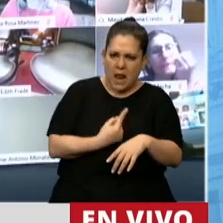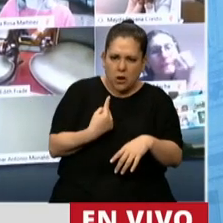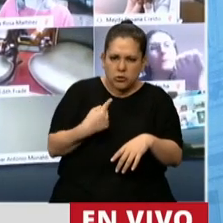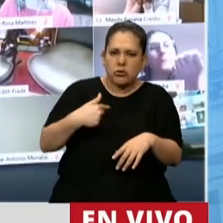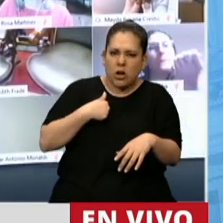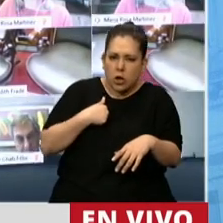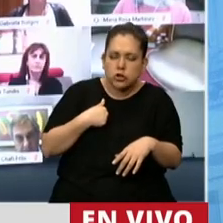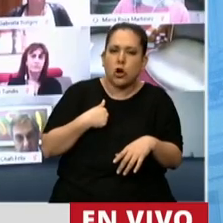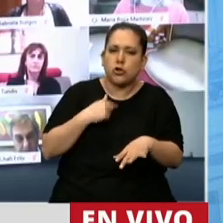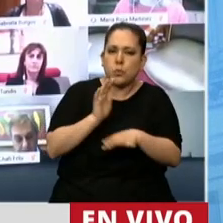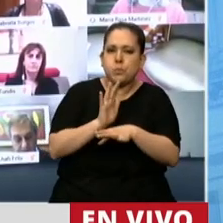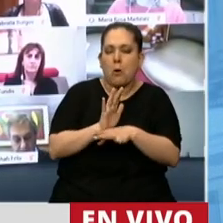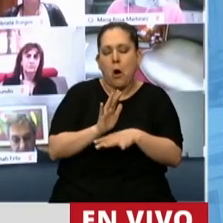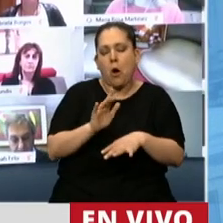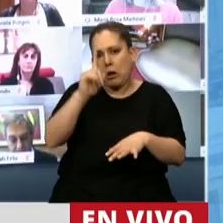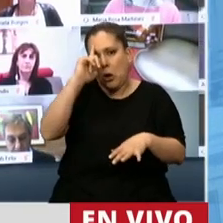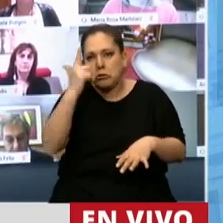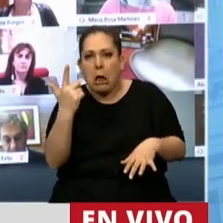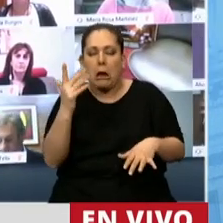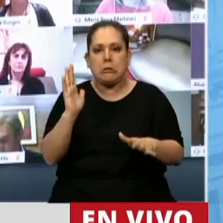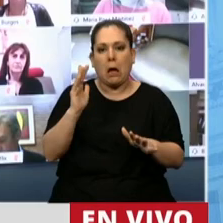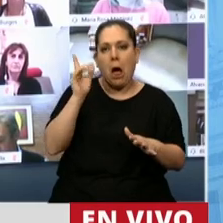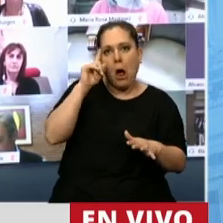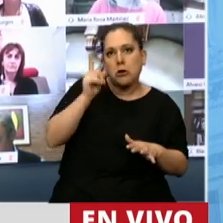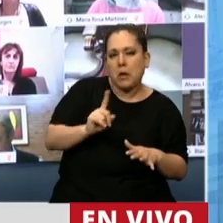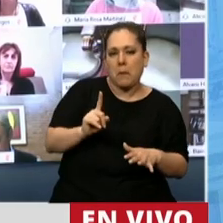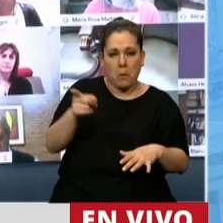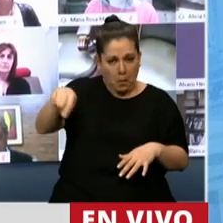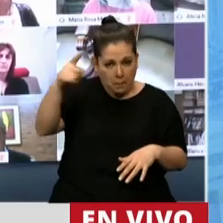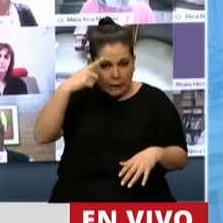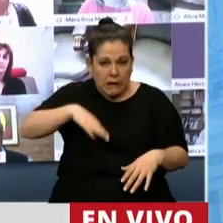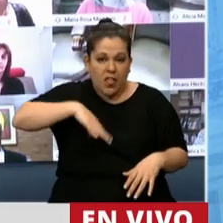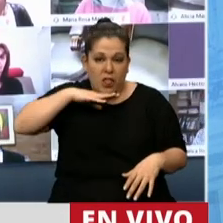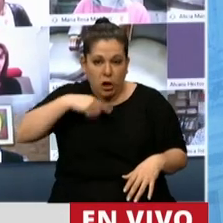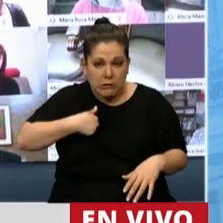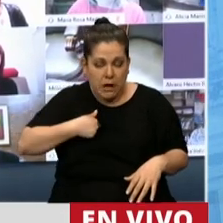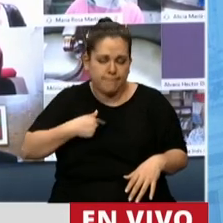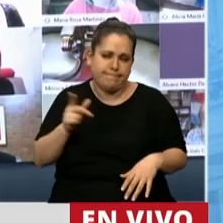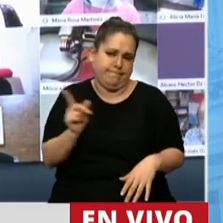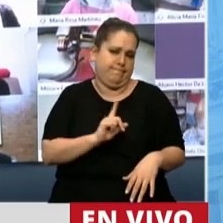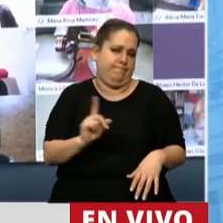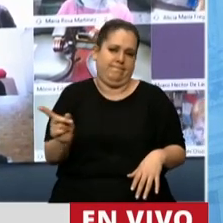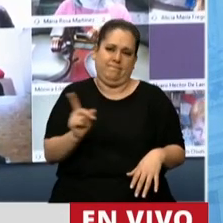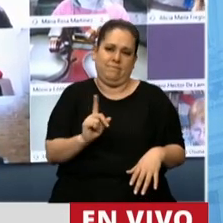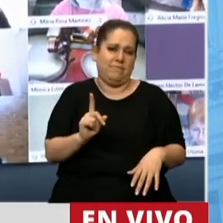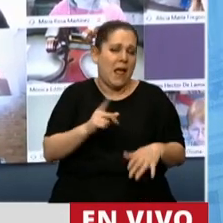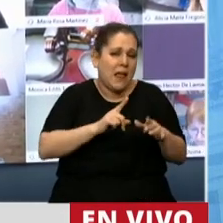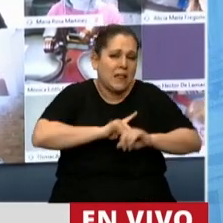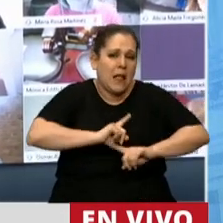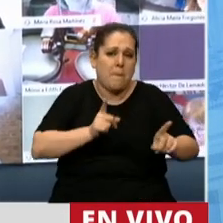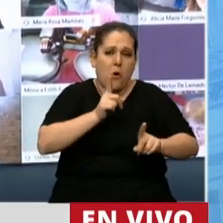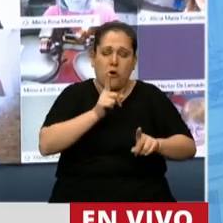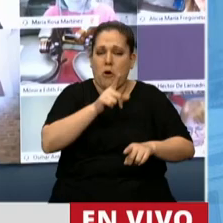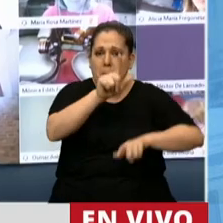que actuemos el papel de ingenuos. No somos idiotas, ni nosotros, y mucho menos la inmensa mayoría